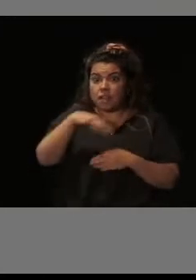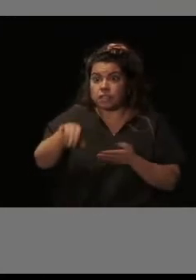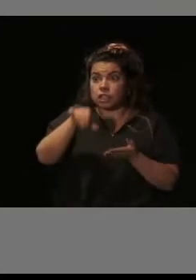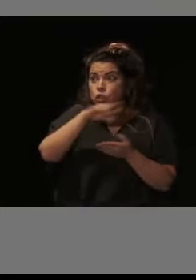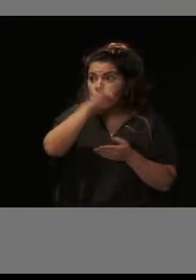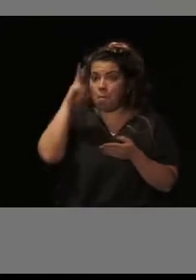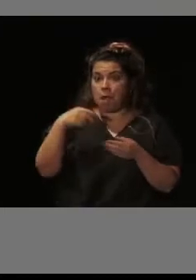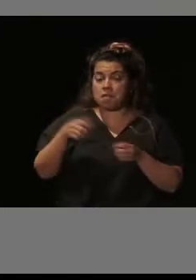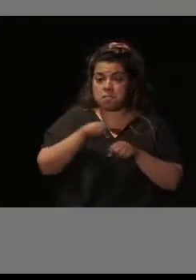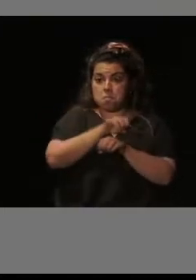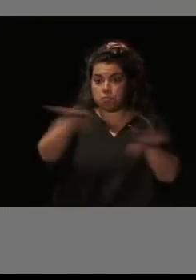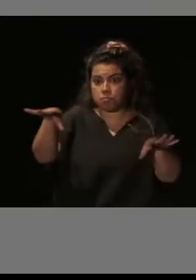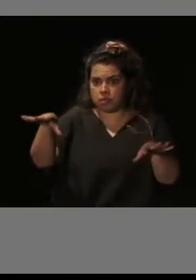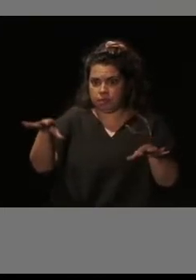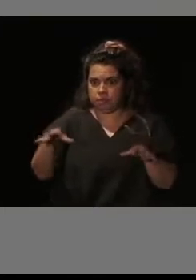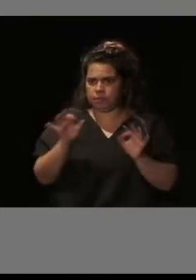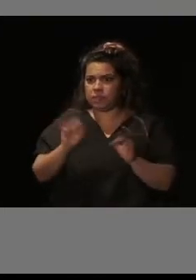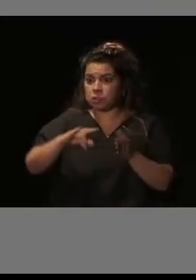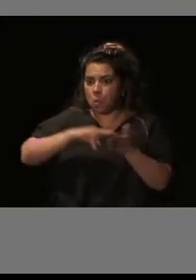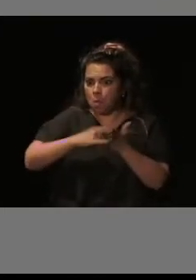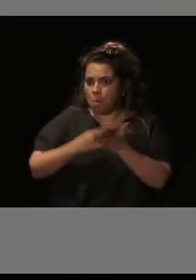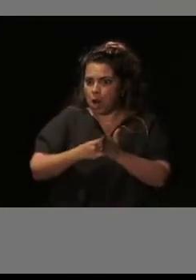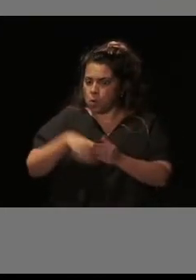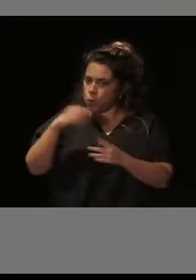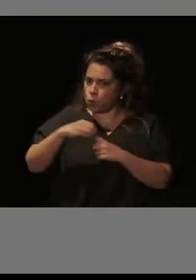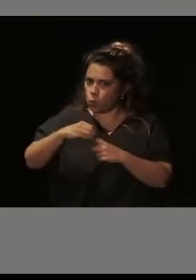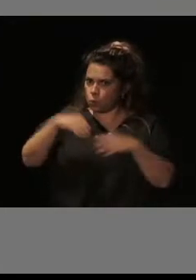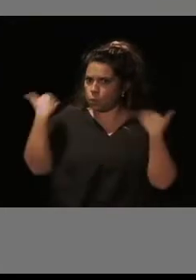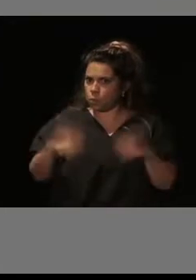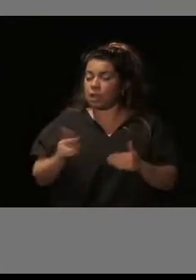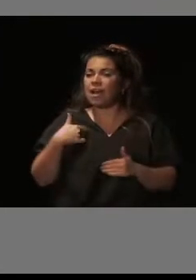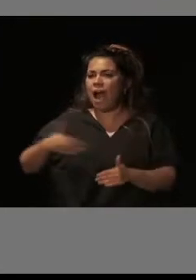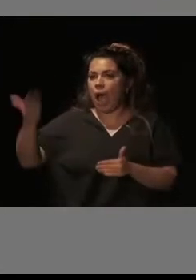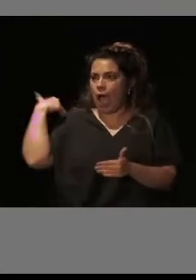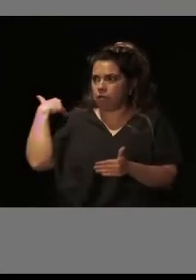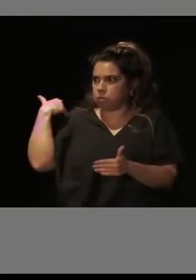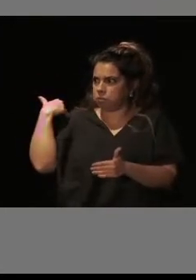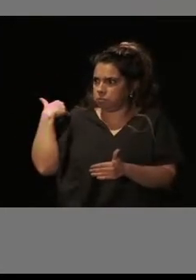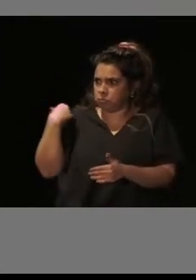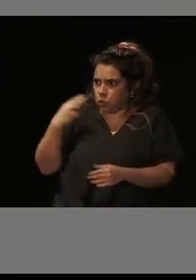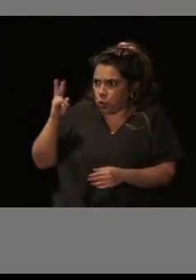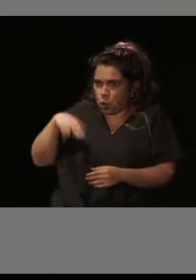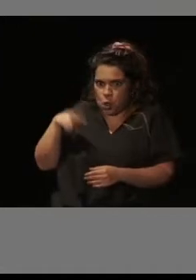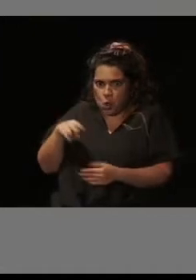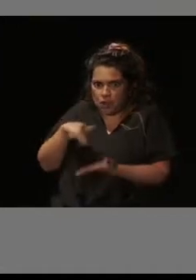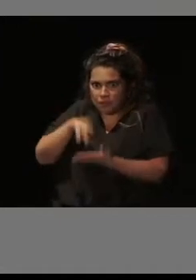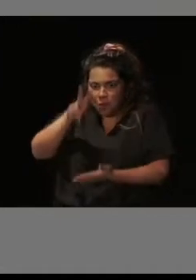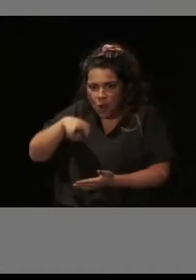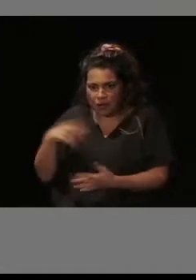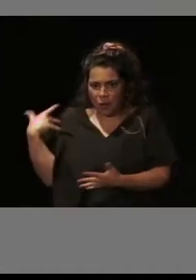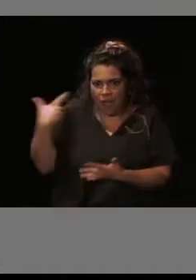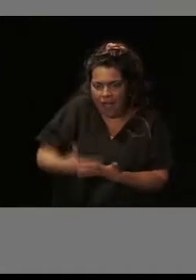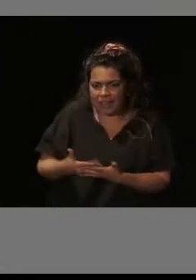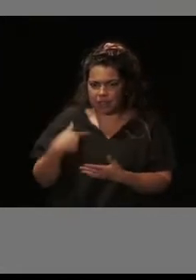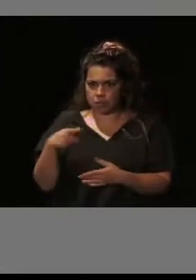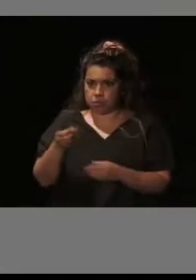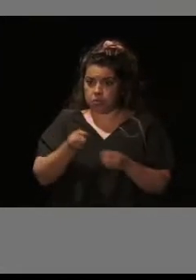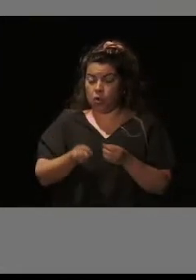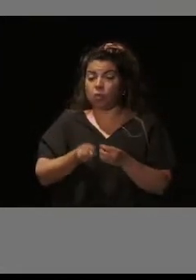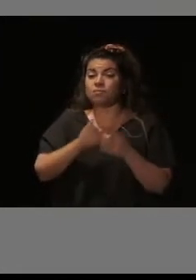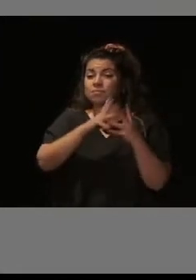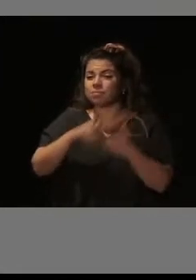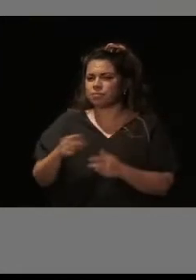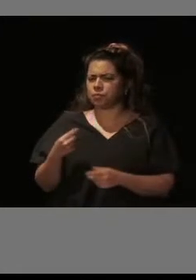indistintamente y es un plan pionero que no existía antes nada parecido. En primer lugar, por su cuantía, llevamos